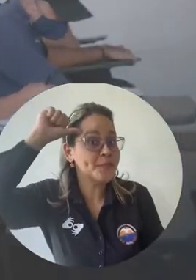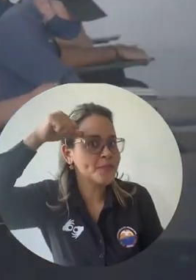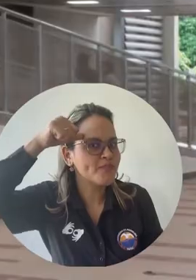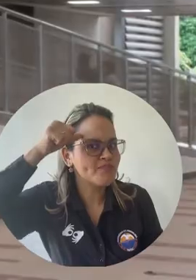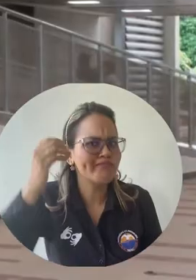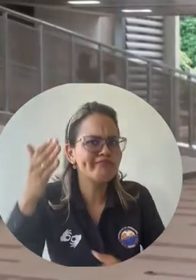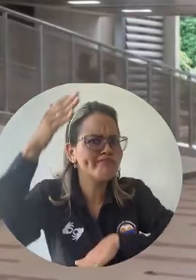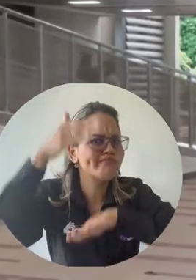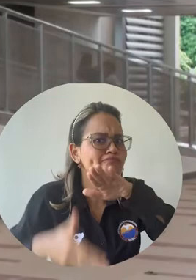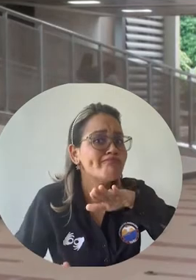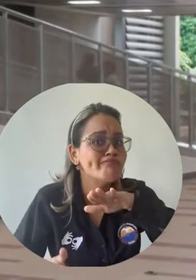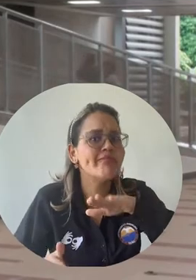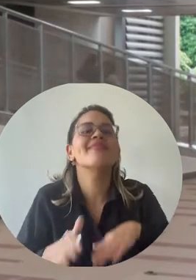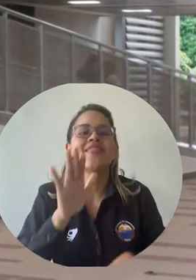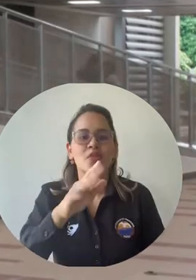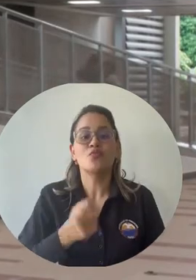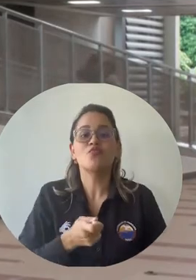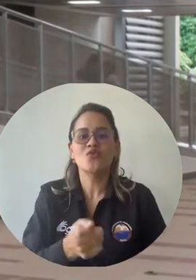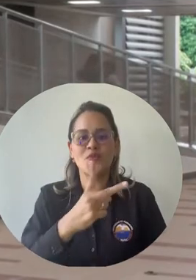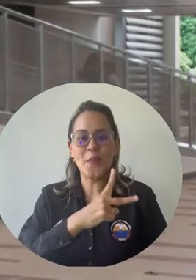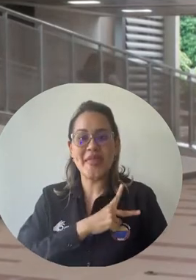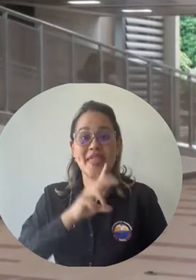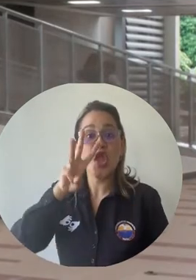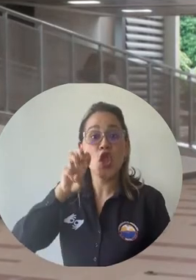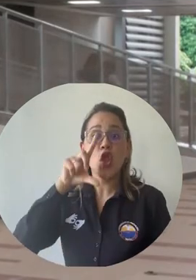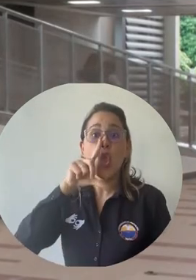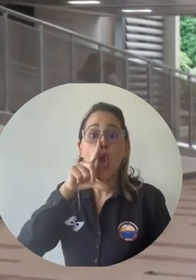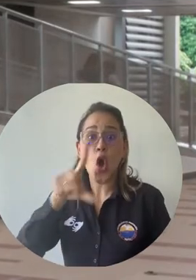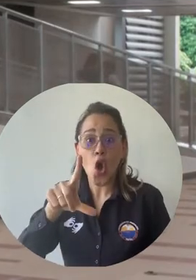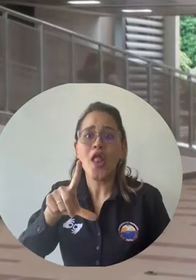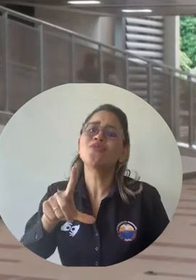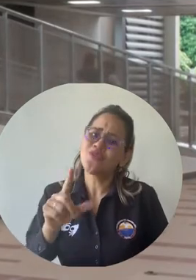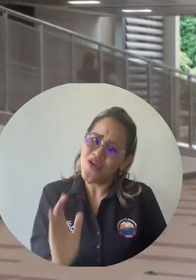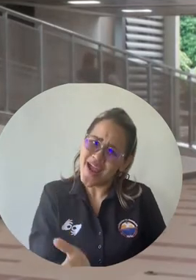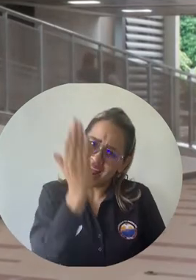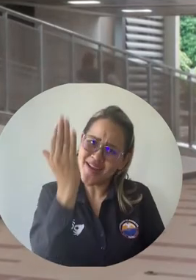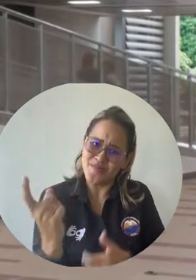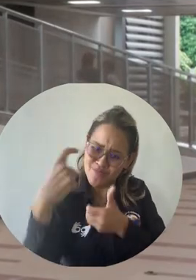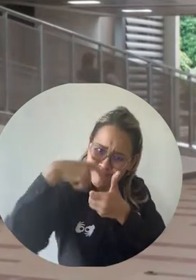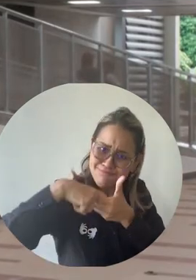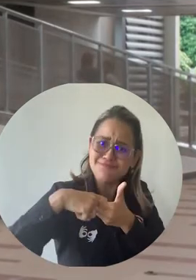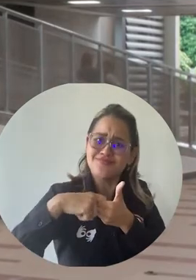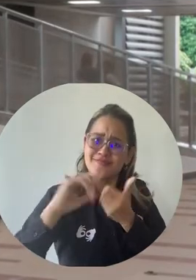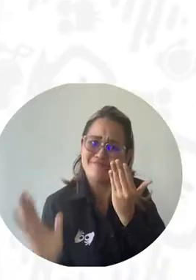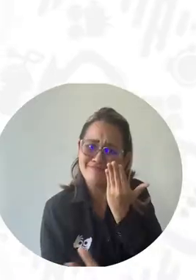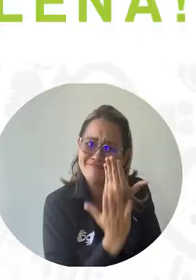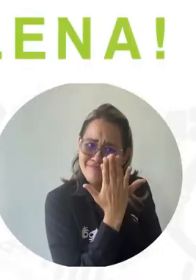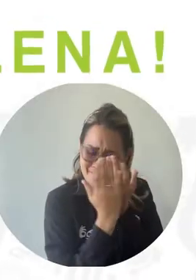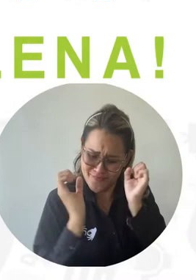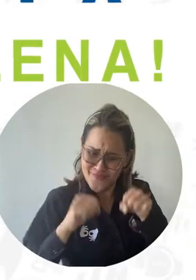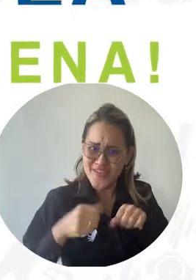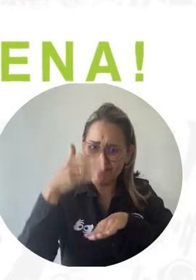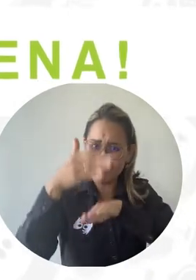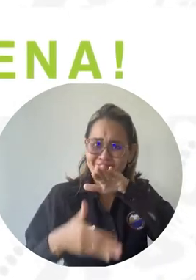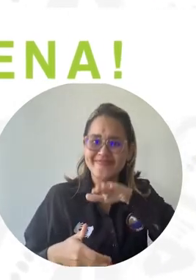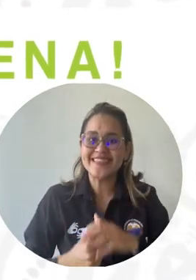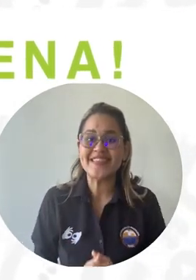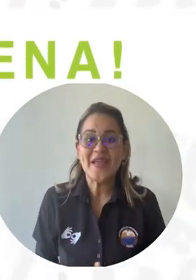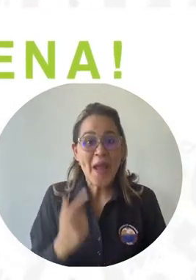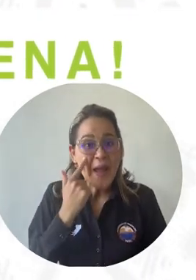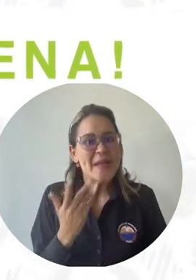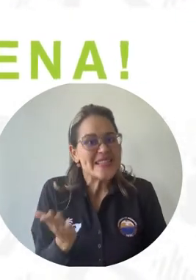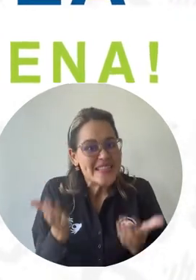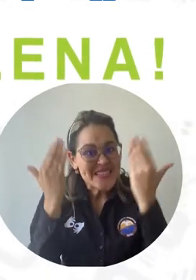Recuerda que tienes plazo hasta este viernes 8 de julio para inscribirte y subir documentos. Haz parte de la familia